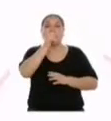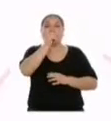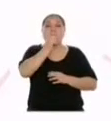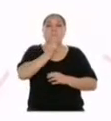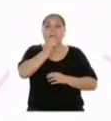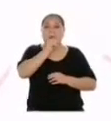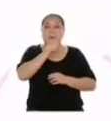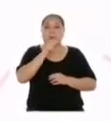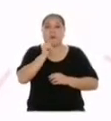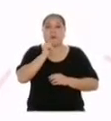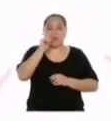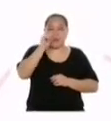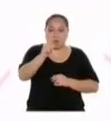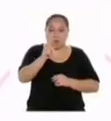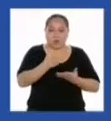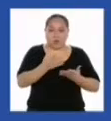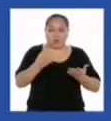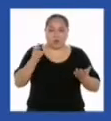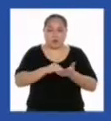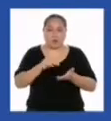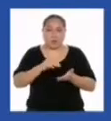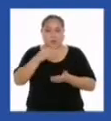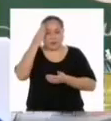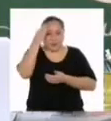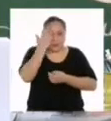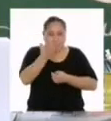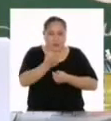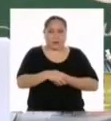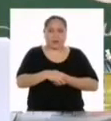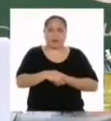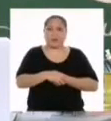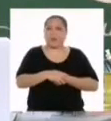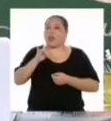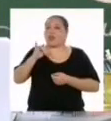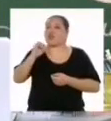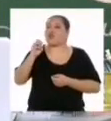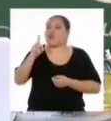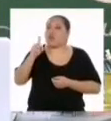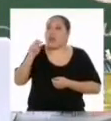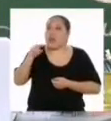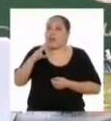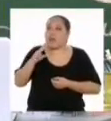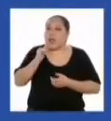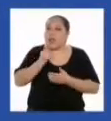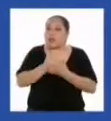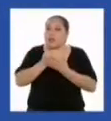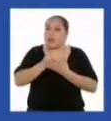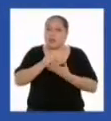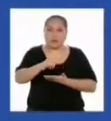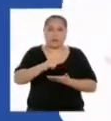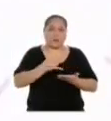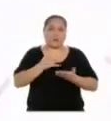Falta solo un detalle más. ¿Saben cuál es? Señora Yolanda, ayuda.